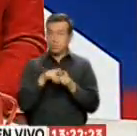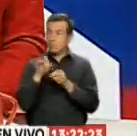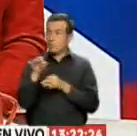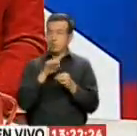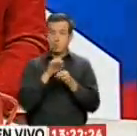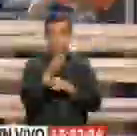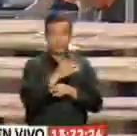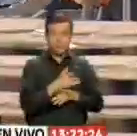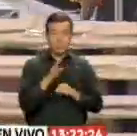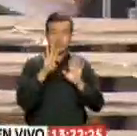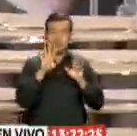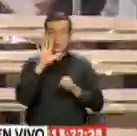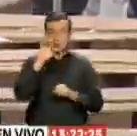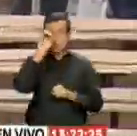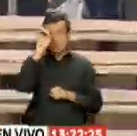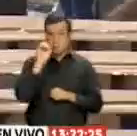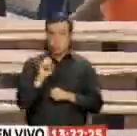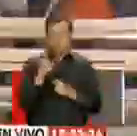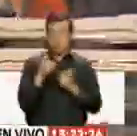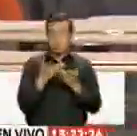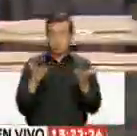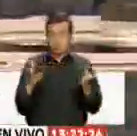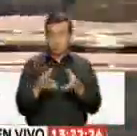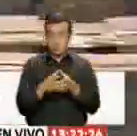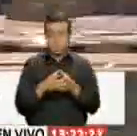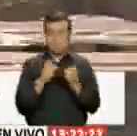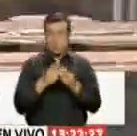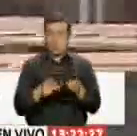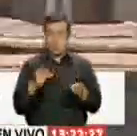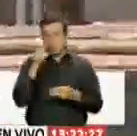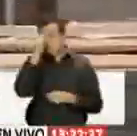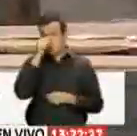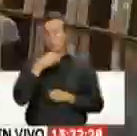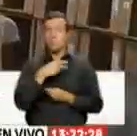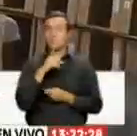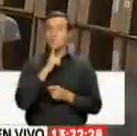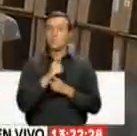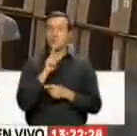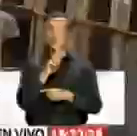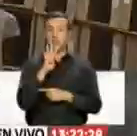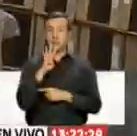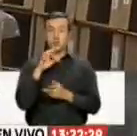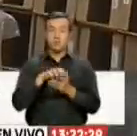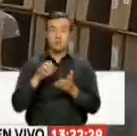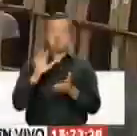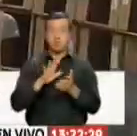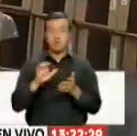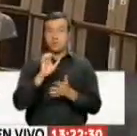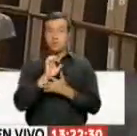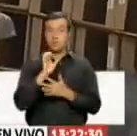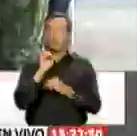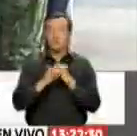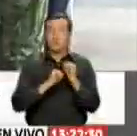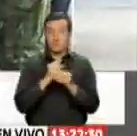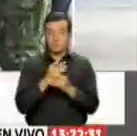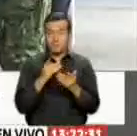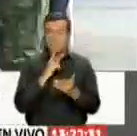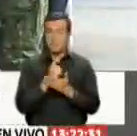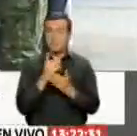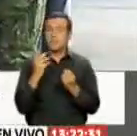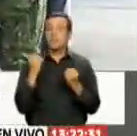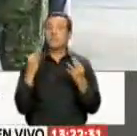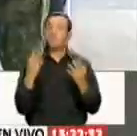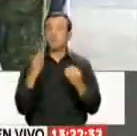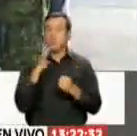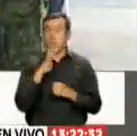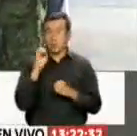El 95% de los kits electorales Para este domingo Han sido distribuidos En las 24 provincias del país Y en el exterior Se instalarán un